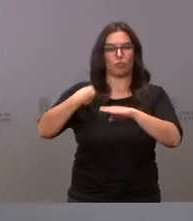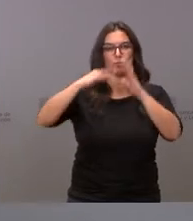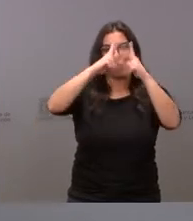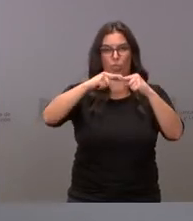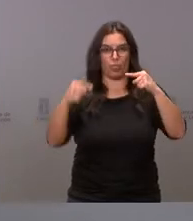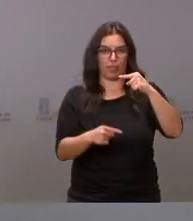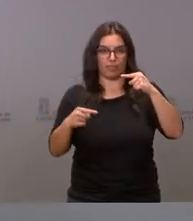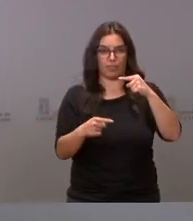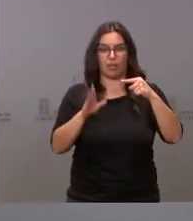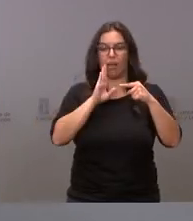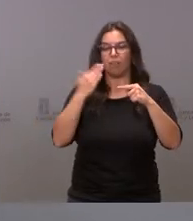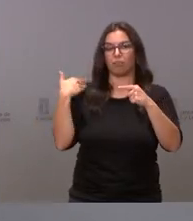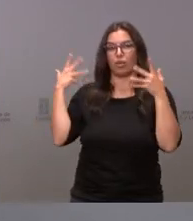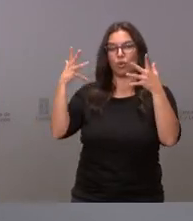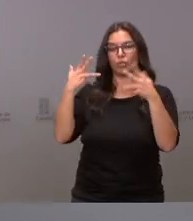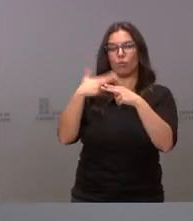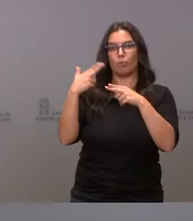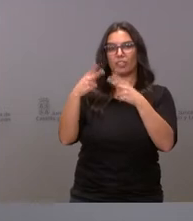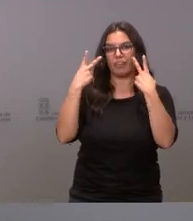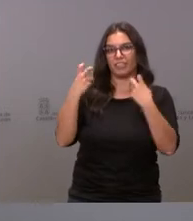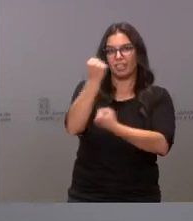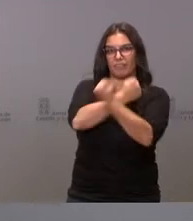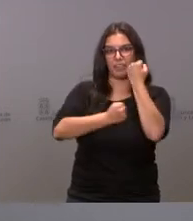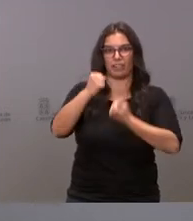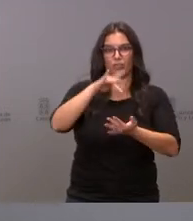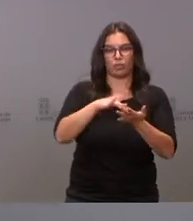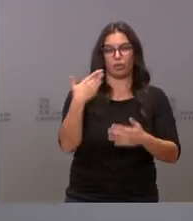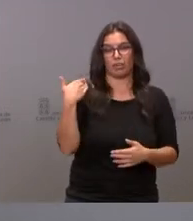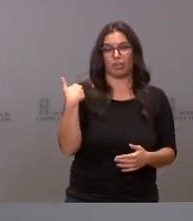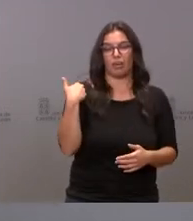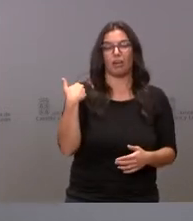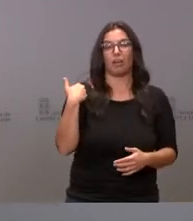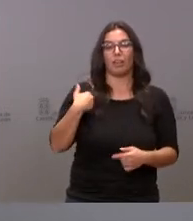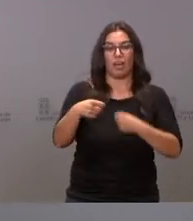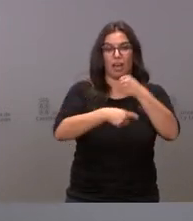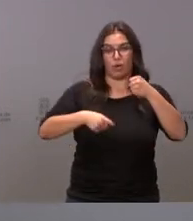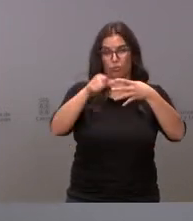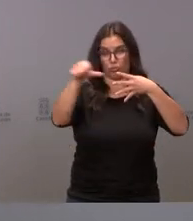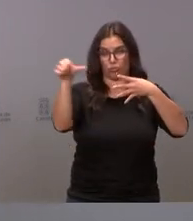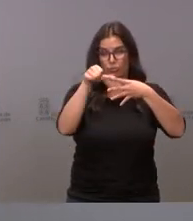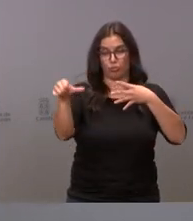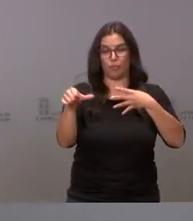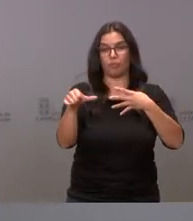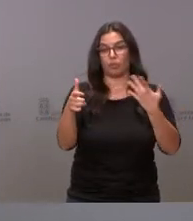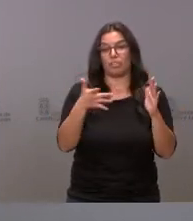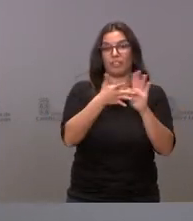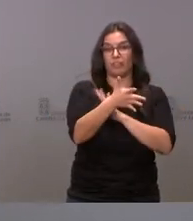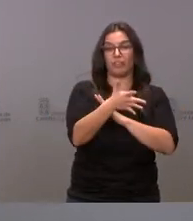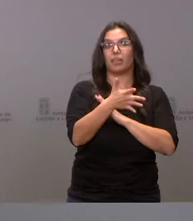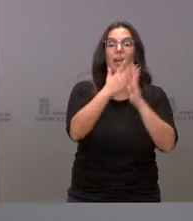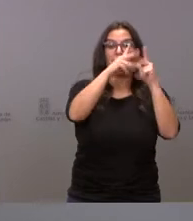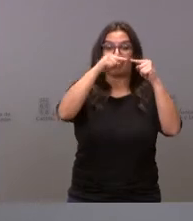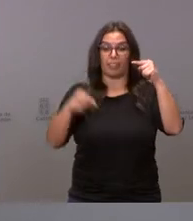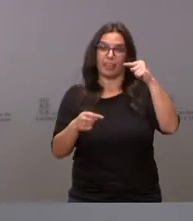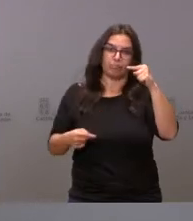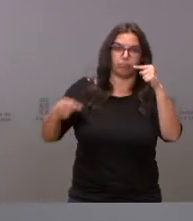en el Consejo de Política Fiscal y Financiera que celebramos a principios de agosto, pasar prácticamente a la mitad del déficit